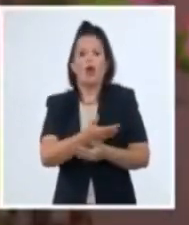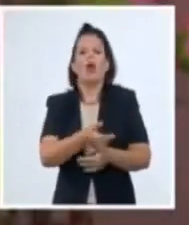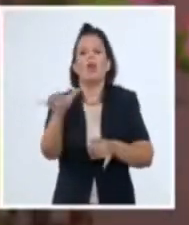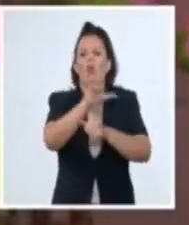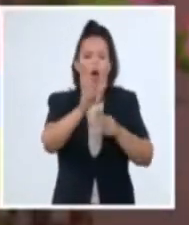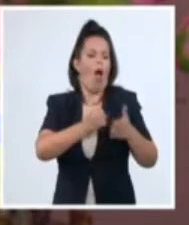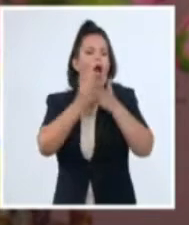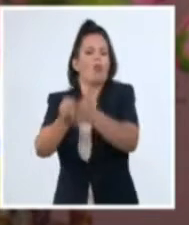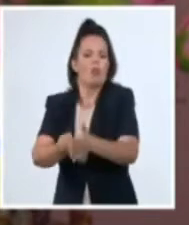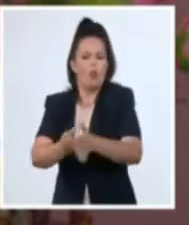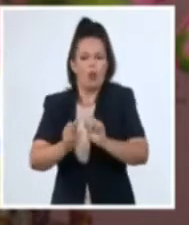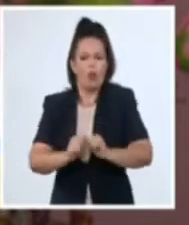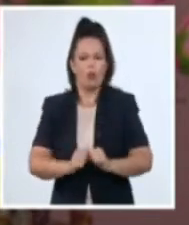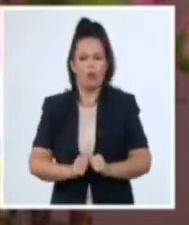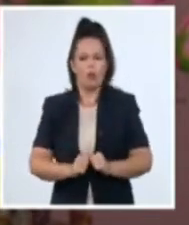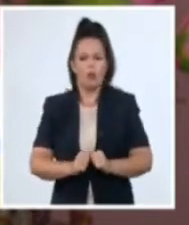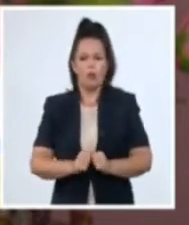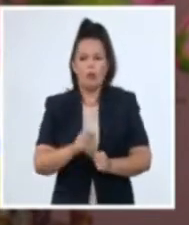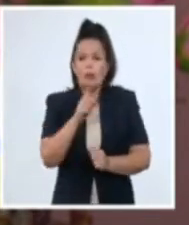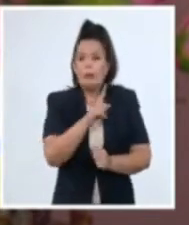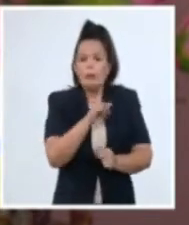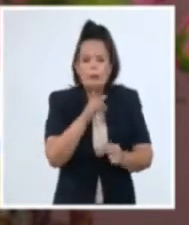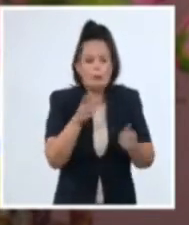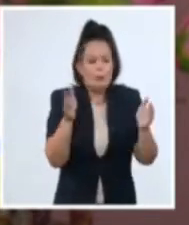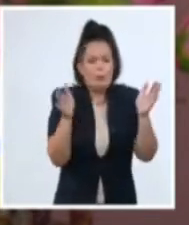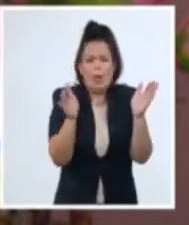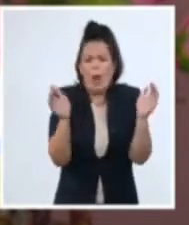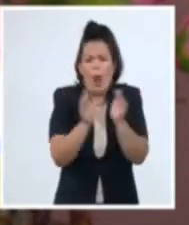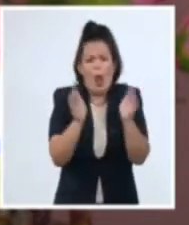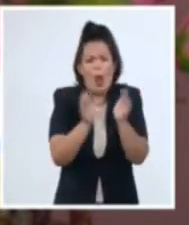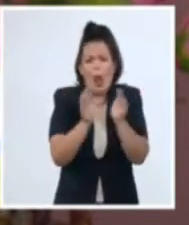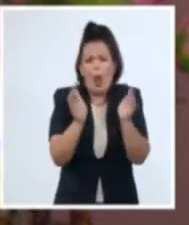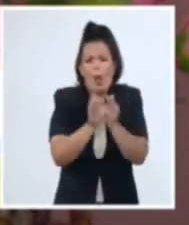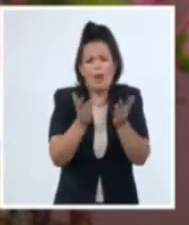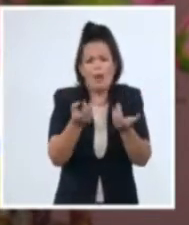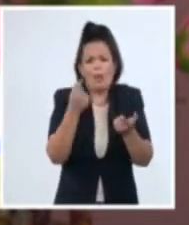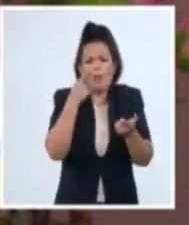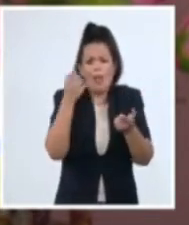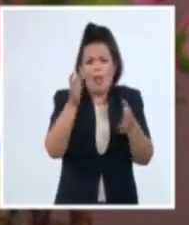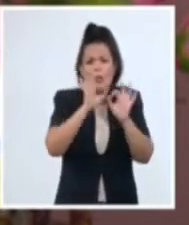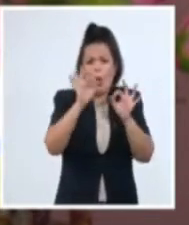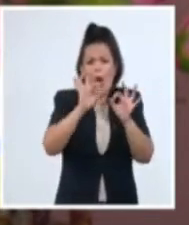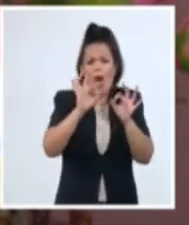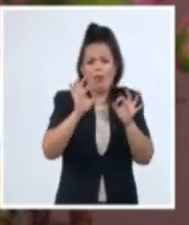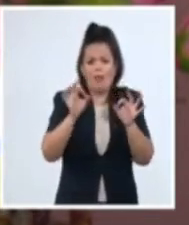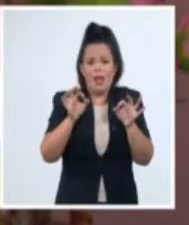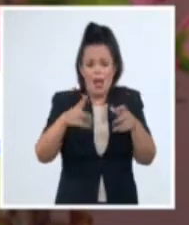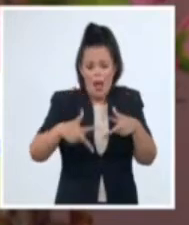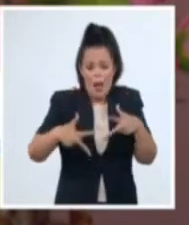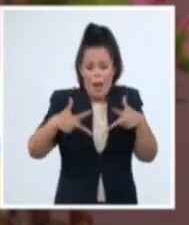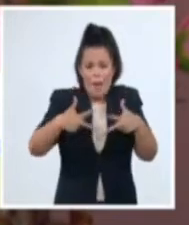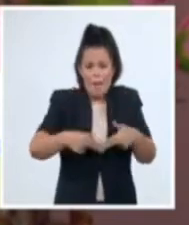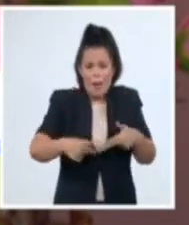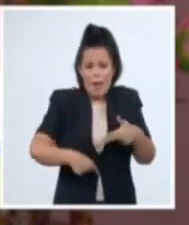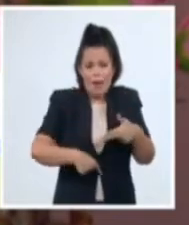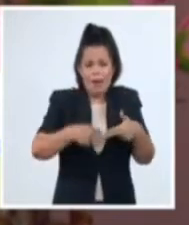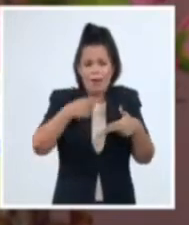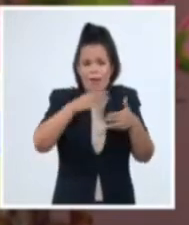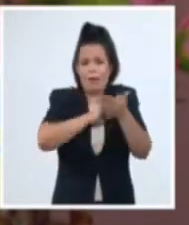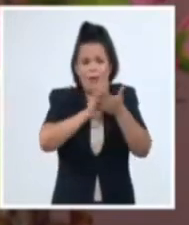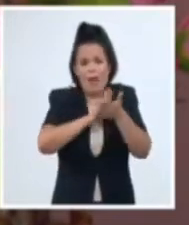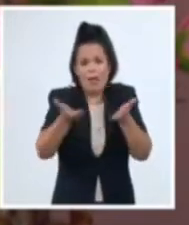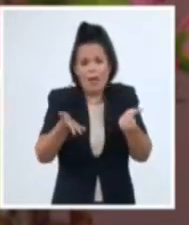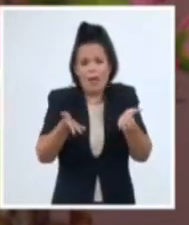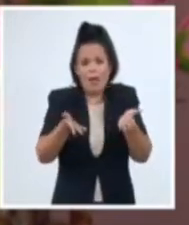niño de unas dos, tres horas de nacido cuando más. Eso se ve en el cordón umbilical. Cuando vi se había defecado, ¿sabes? Lo